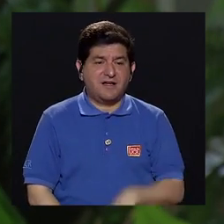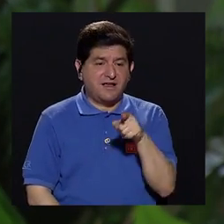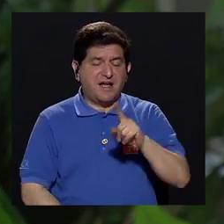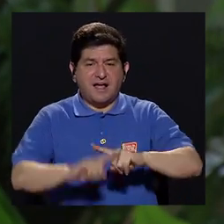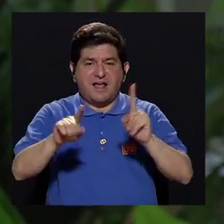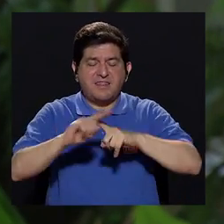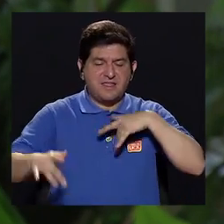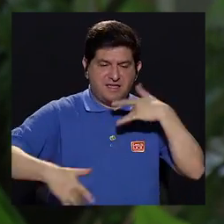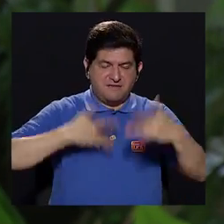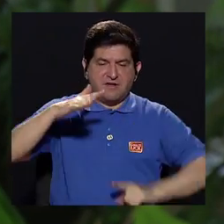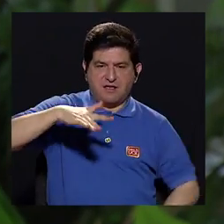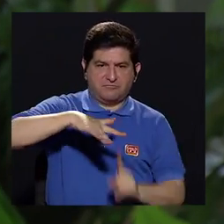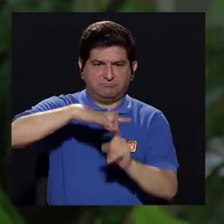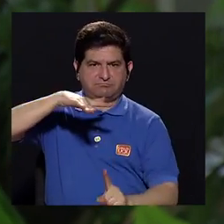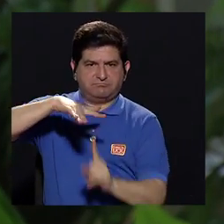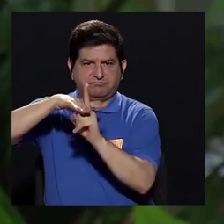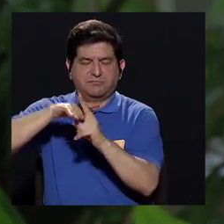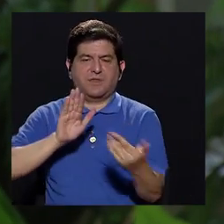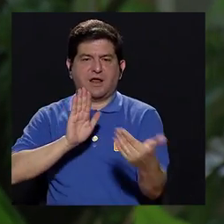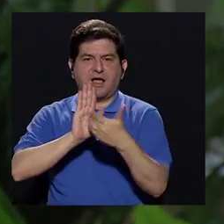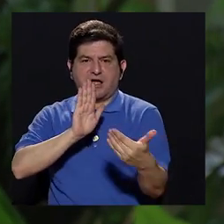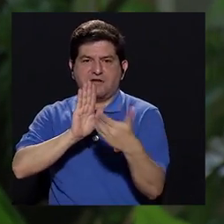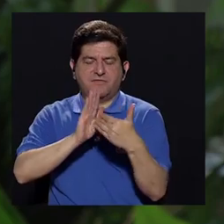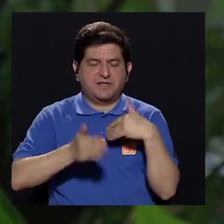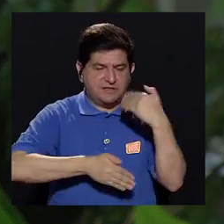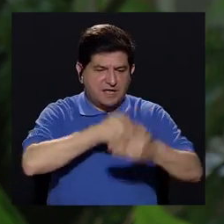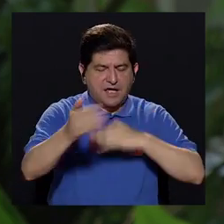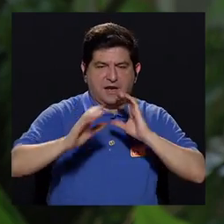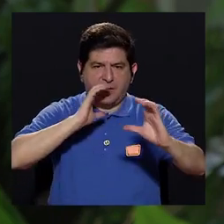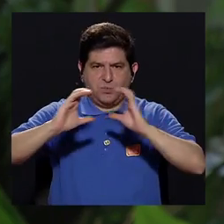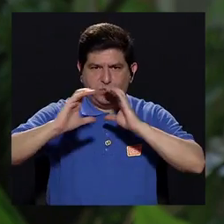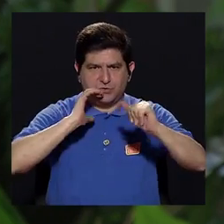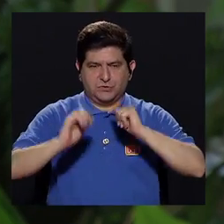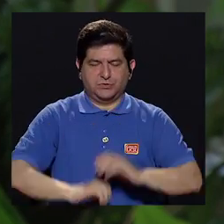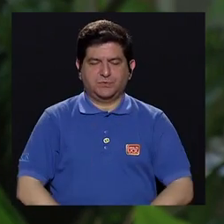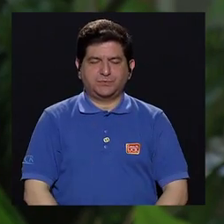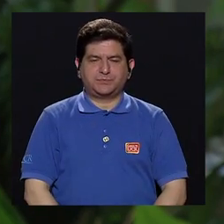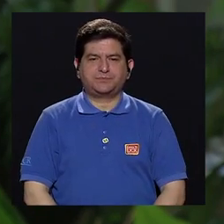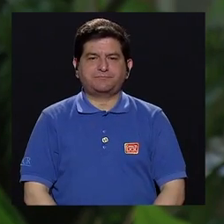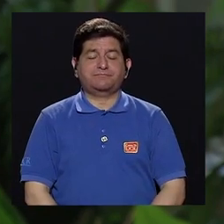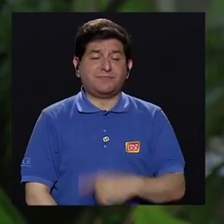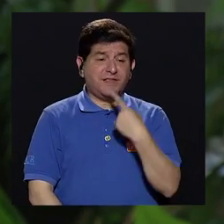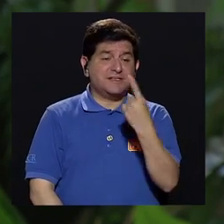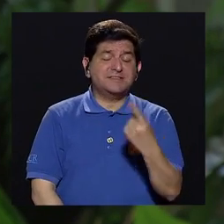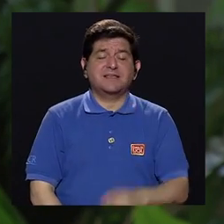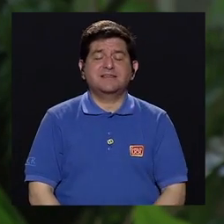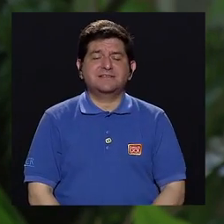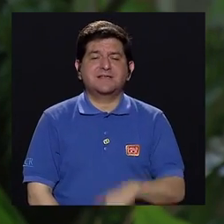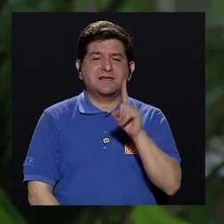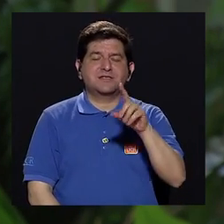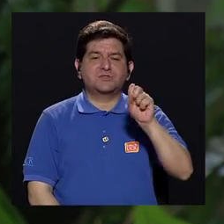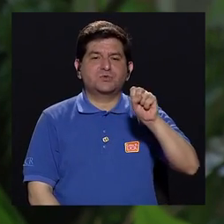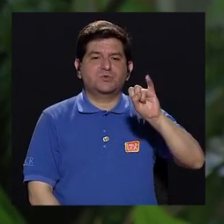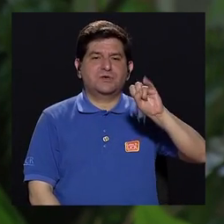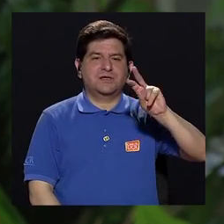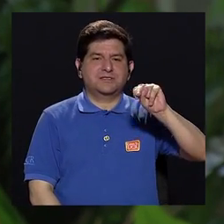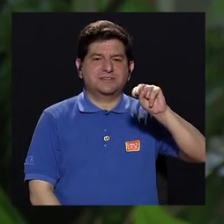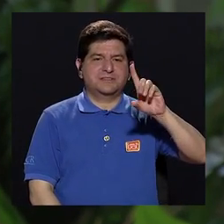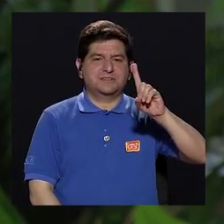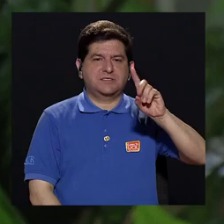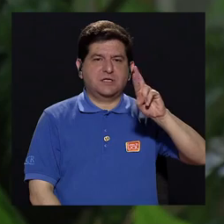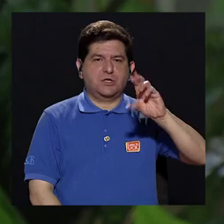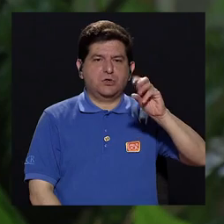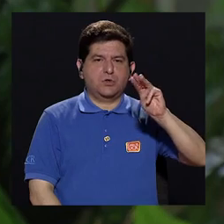presentar una serie de síntomas que van a afectar ese proceso comunicativo. Entonces, por eso se habla de síndrome afásico, porque las